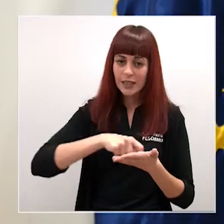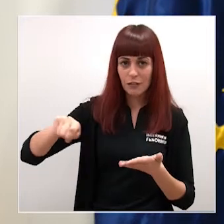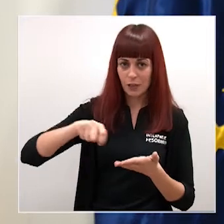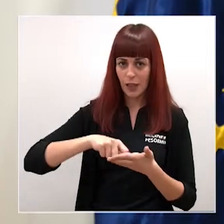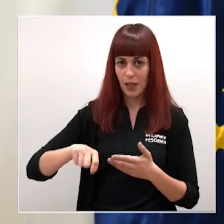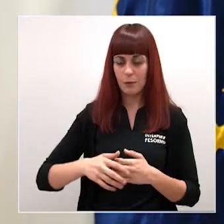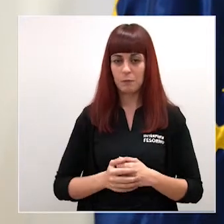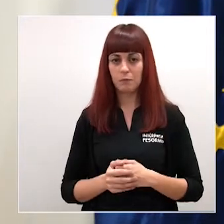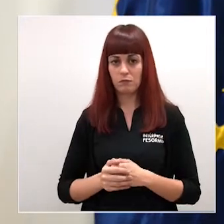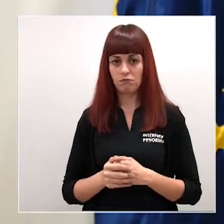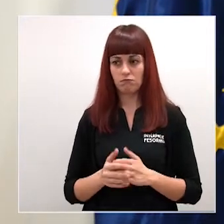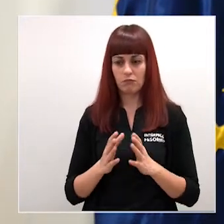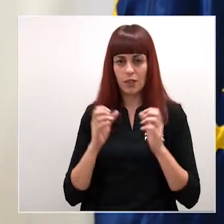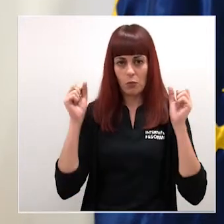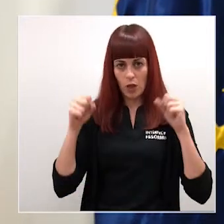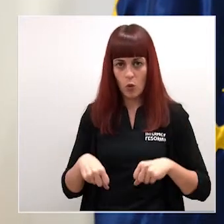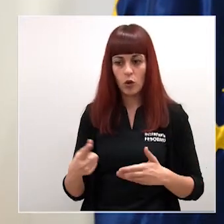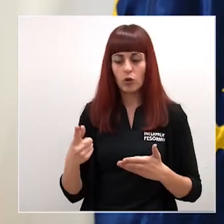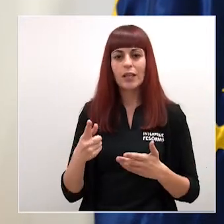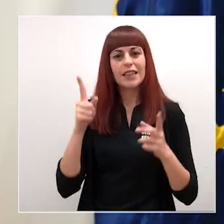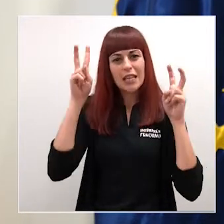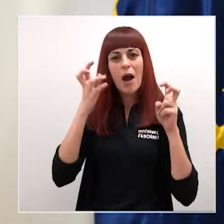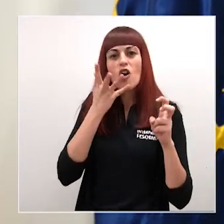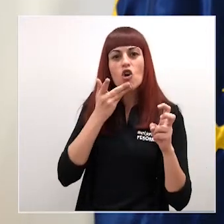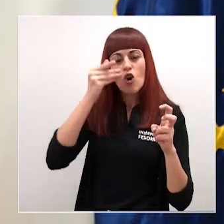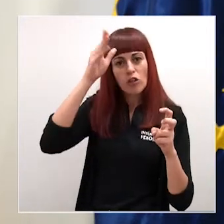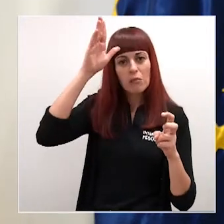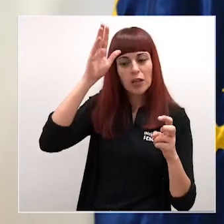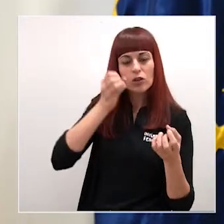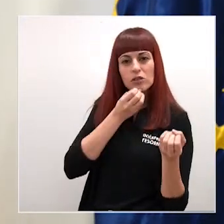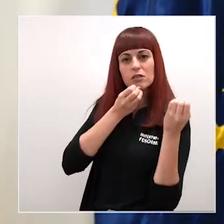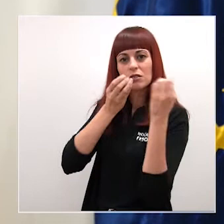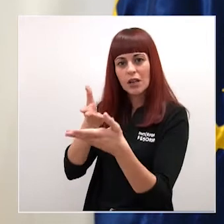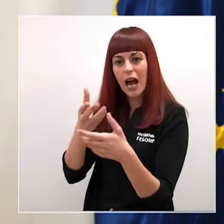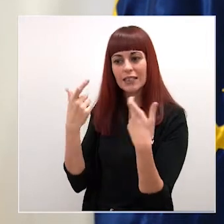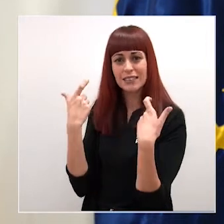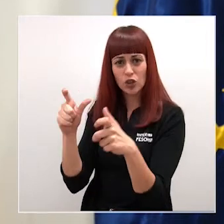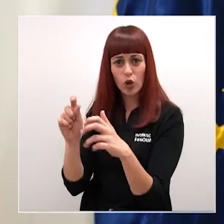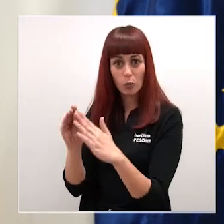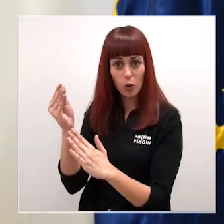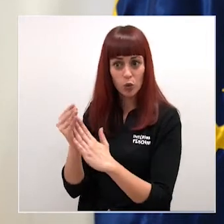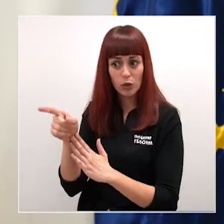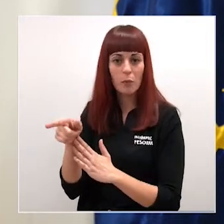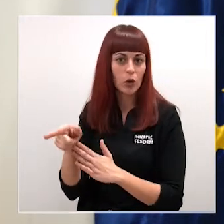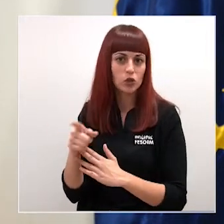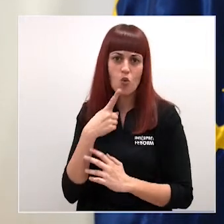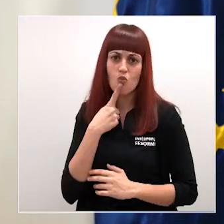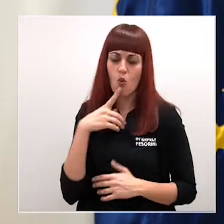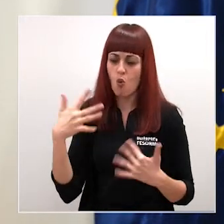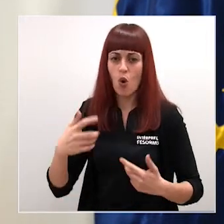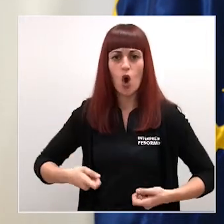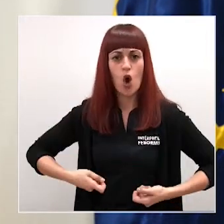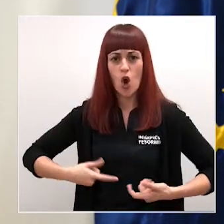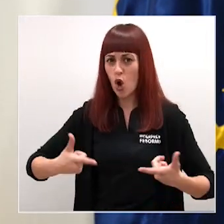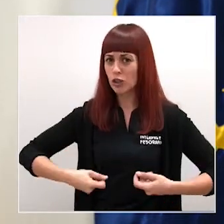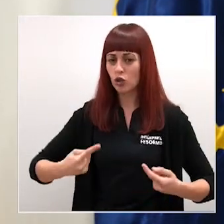estamos de acuerdo que es un estímulo a la transferencia de conocimientos desde las universidades al sector productivo pero esto supondría un coste a la región que podría